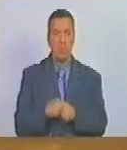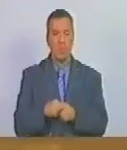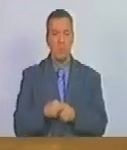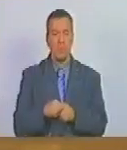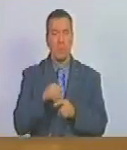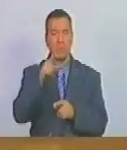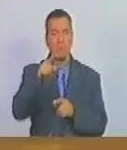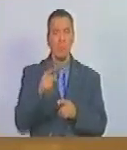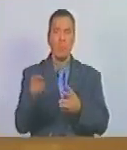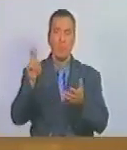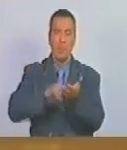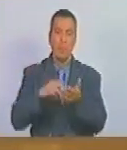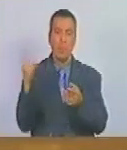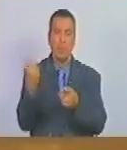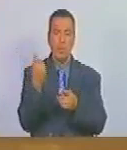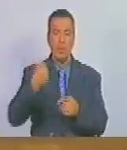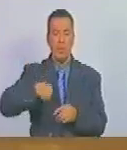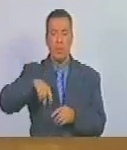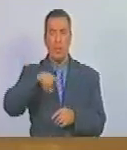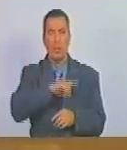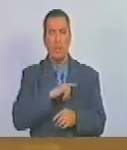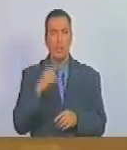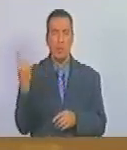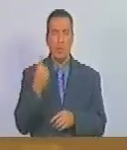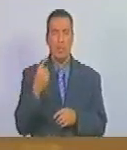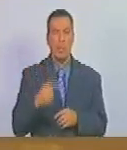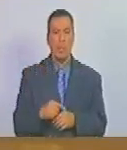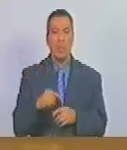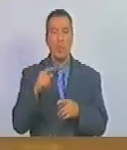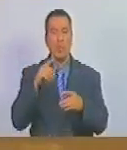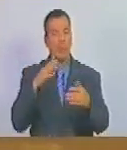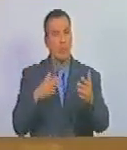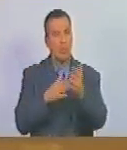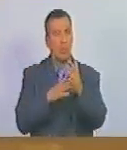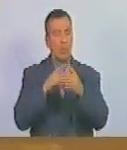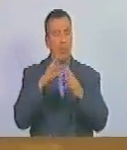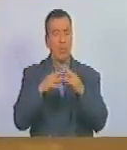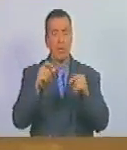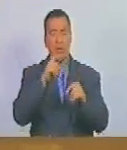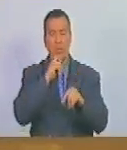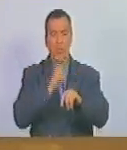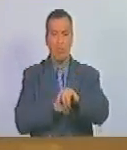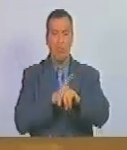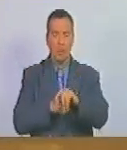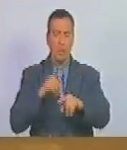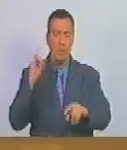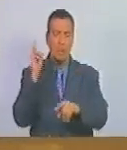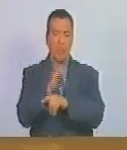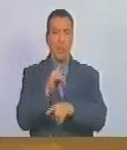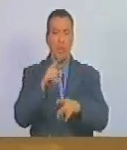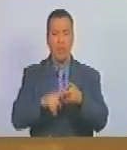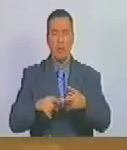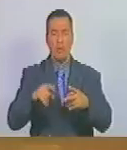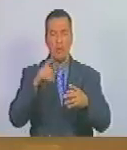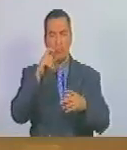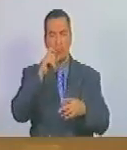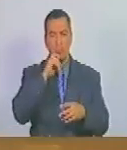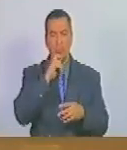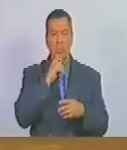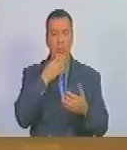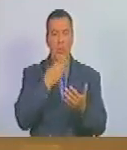con el que volviste a nosotros nuevamente, para romper con los maleficios, la traición y el complot.